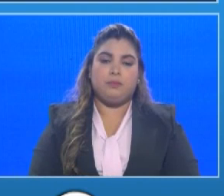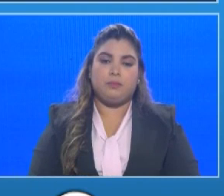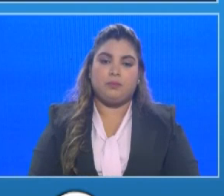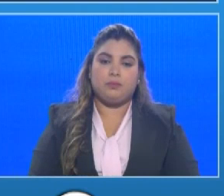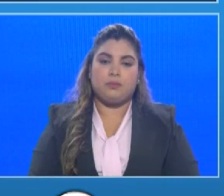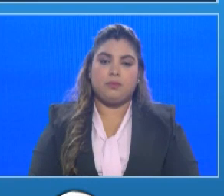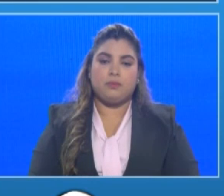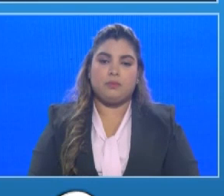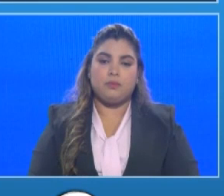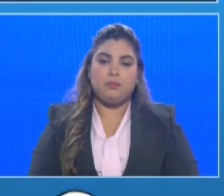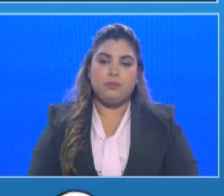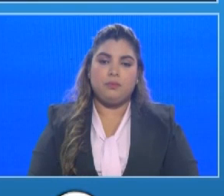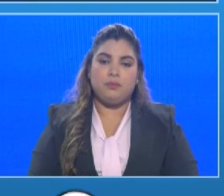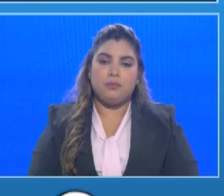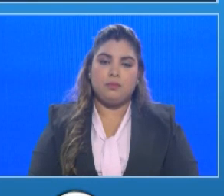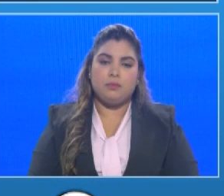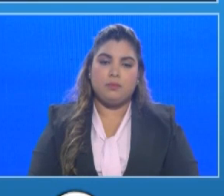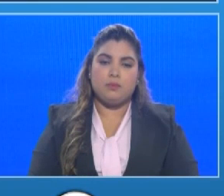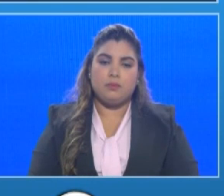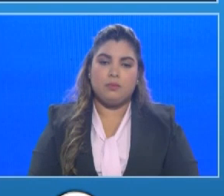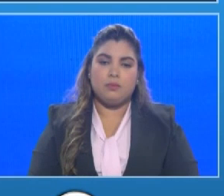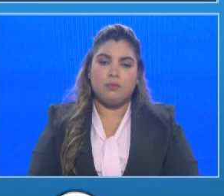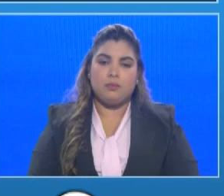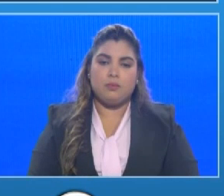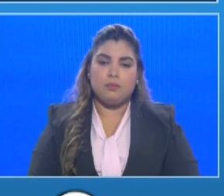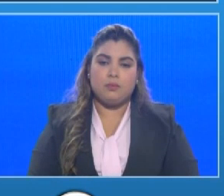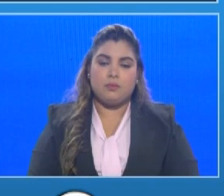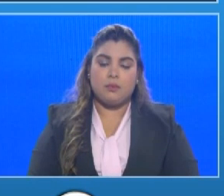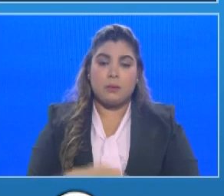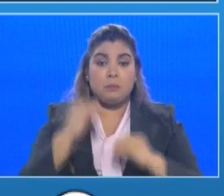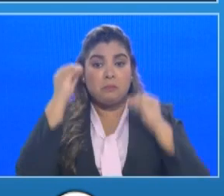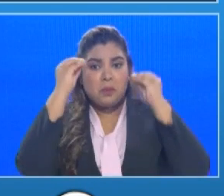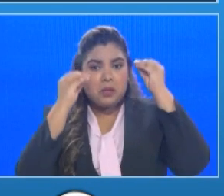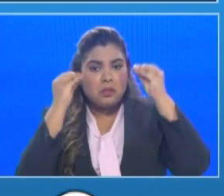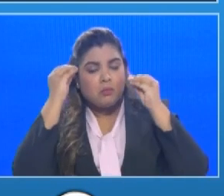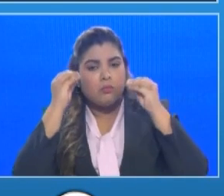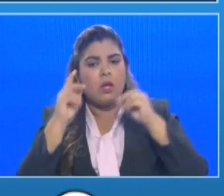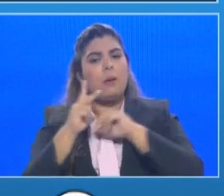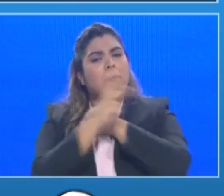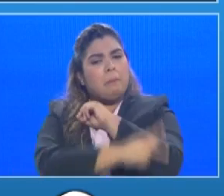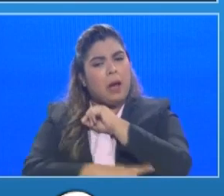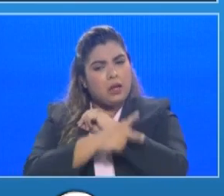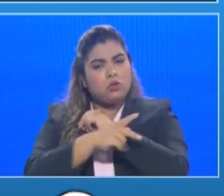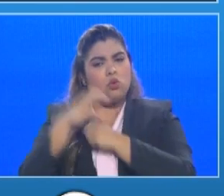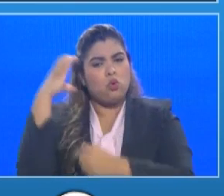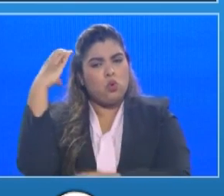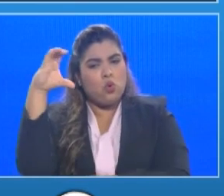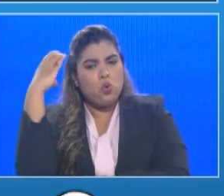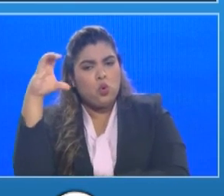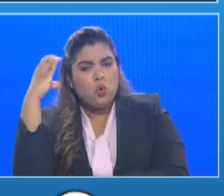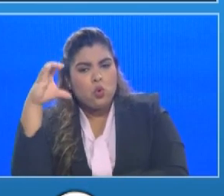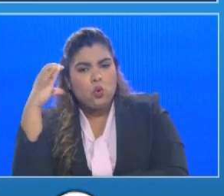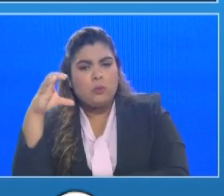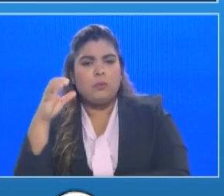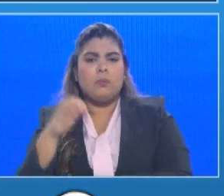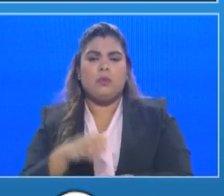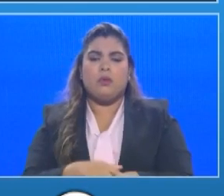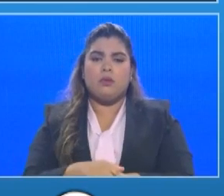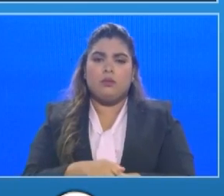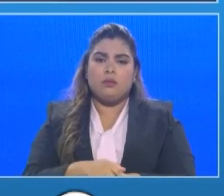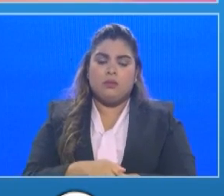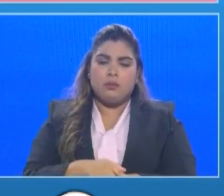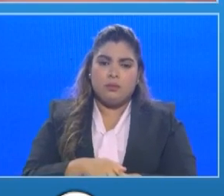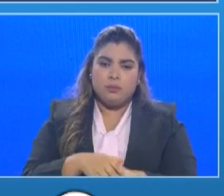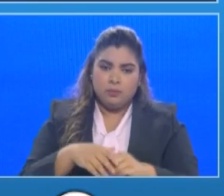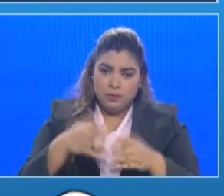bendiga Panamá considerando que algunos países como Colombia ya están hablando de aislamiento colaborativo inteligente como